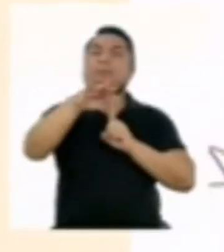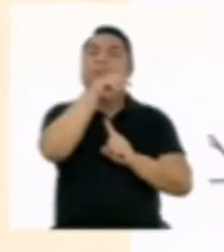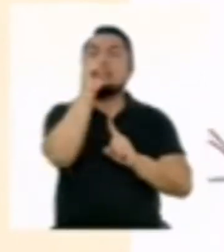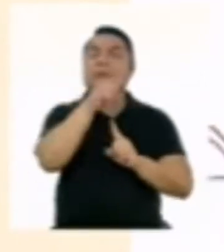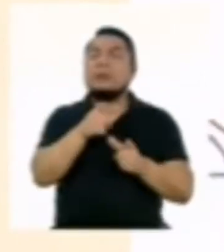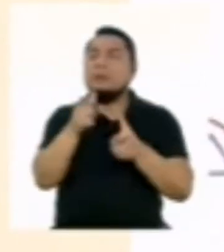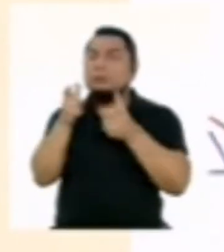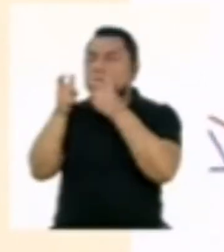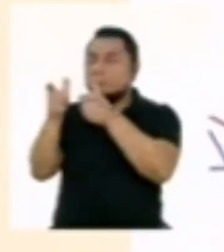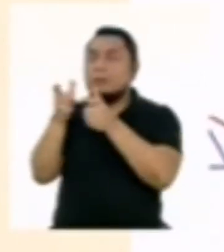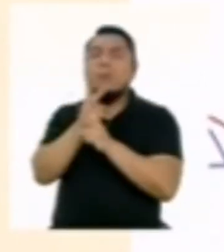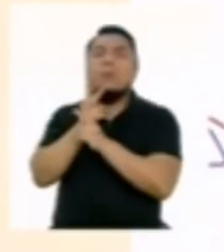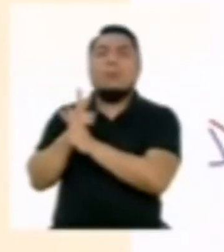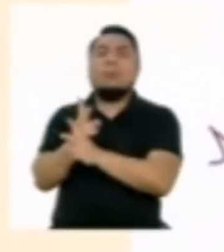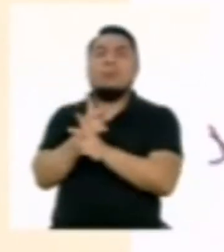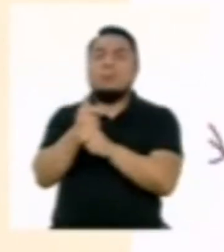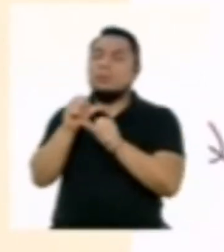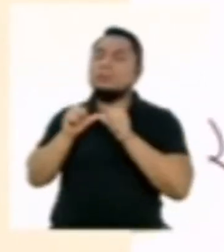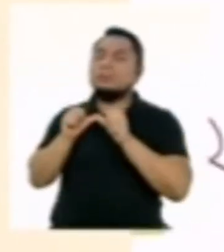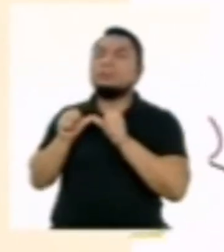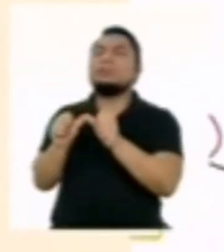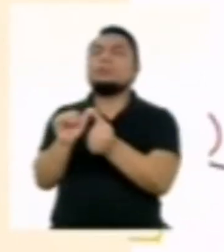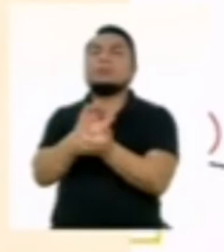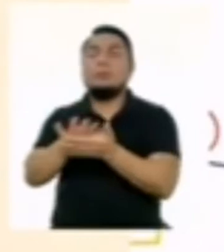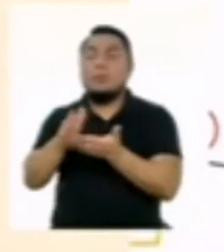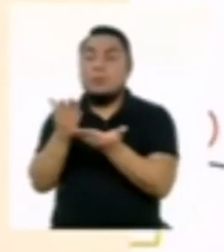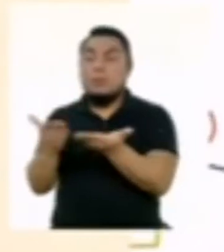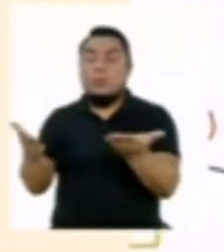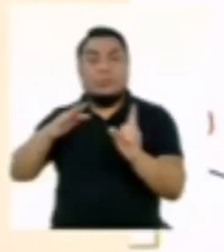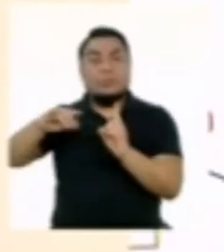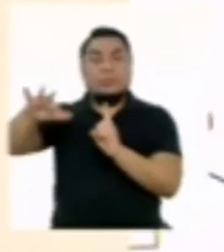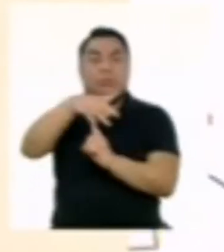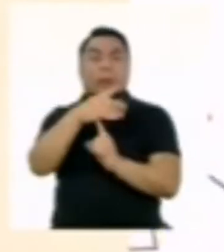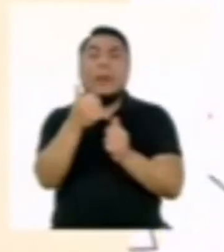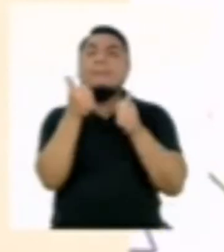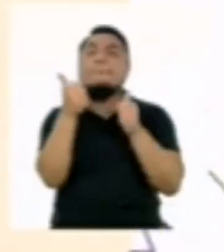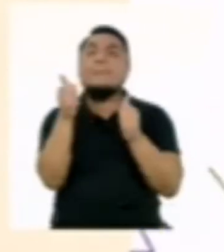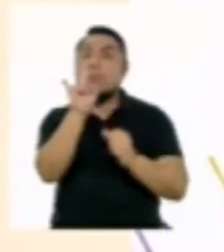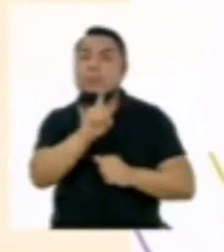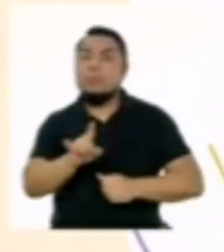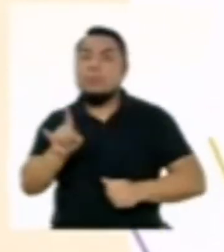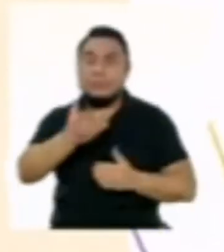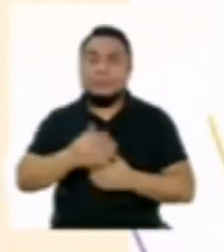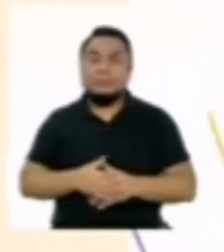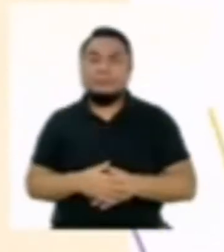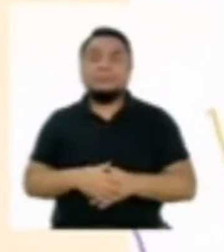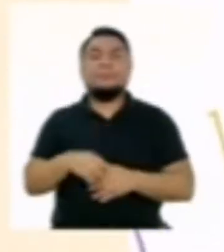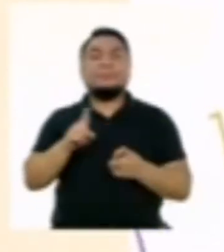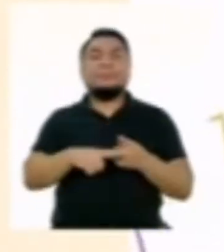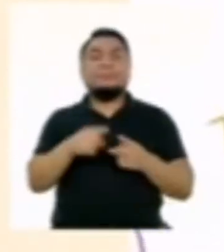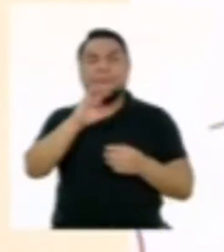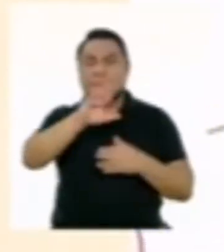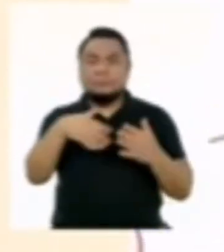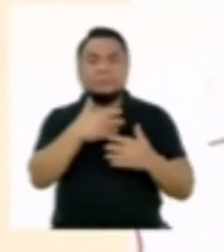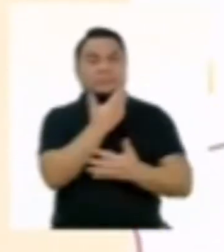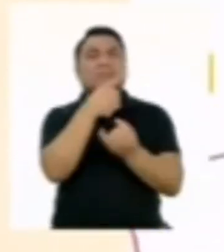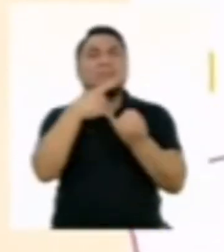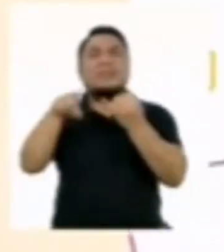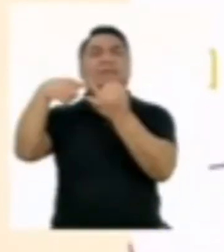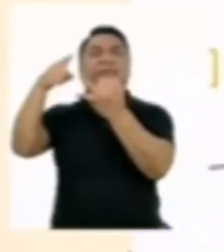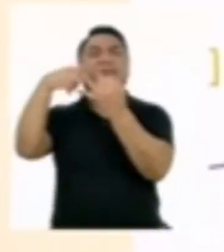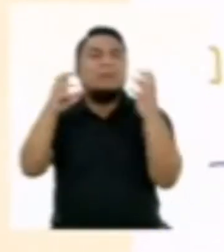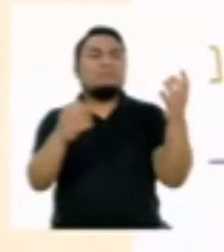conservación y el uso sostenible de los recursos naturales. La puesta en valor de la diversidad